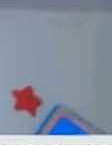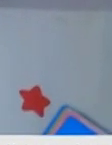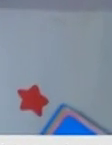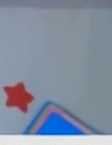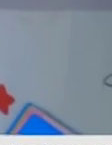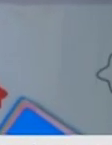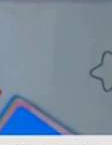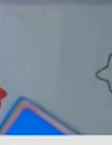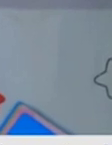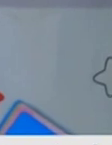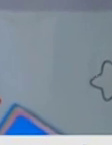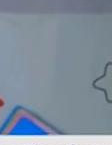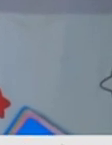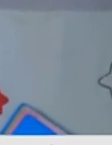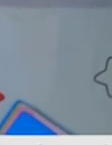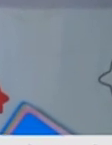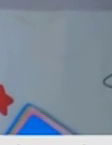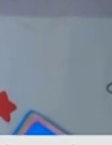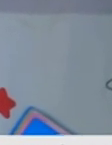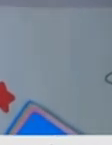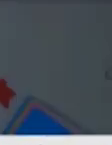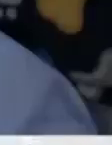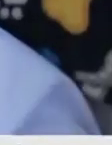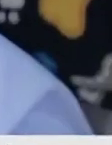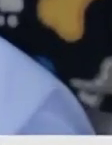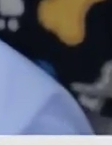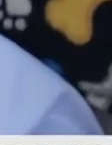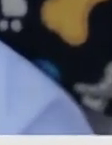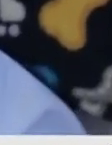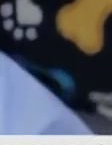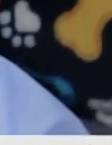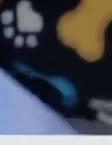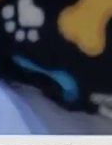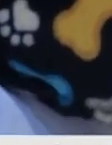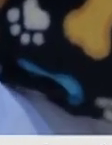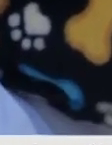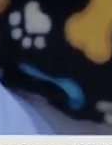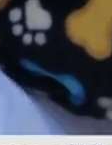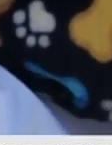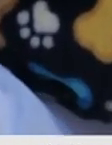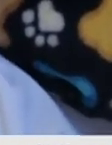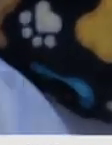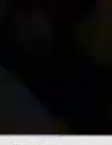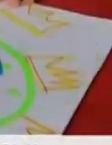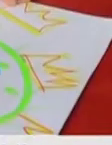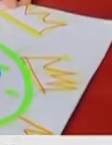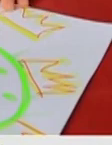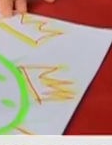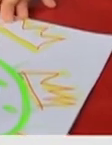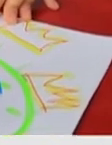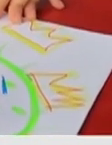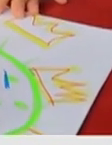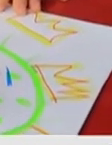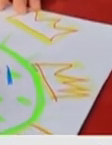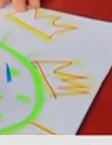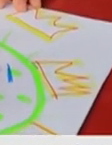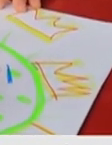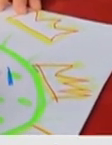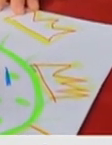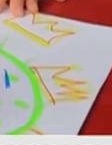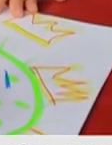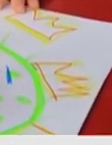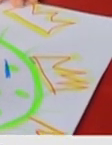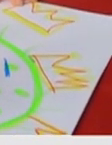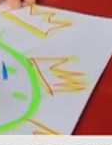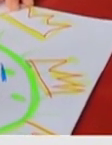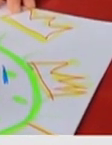que que es el coronavirus ha eso cualquiera lo sabe es un visito que tiene corona por